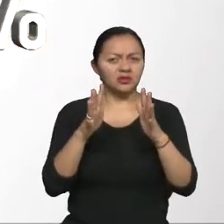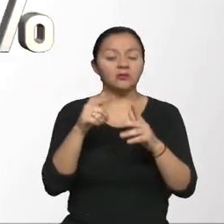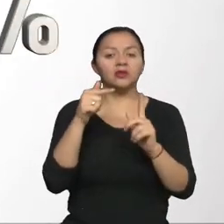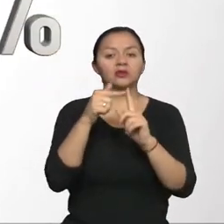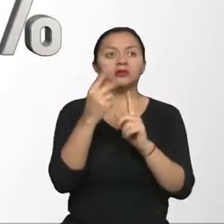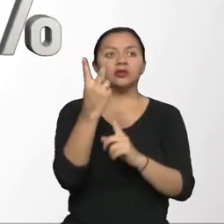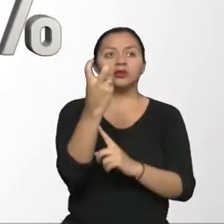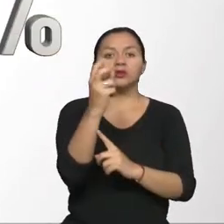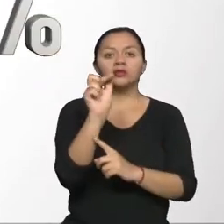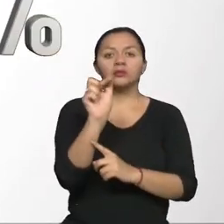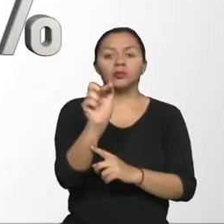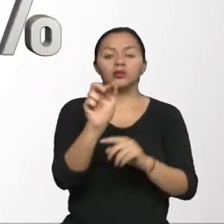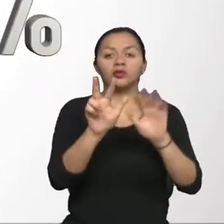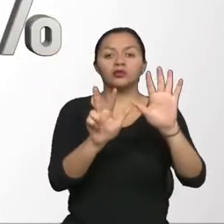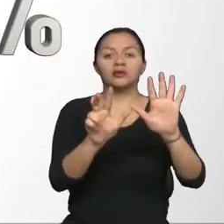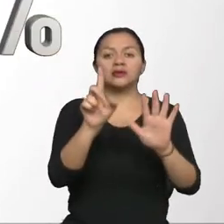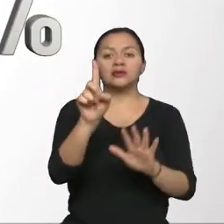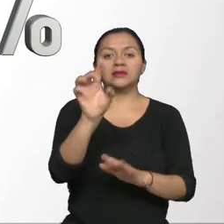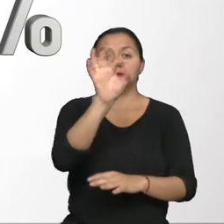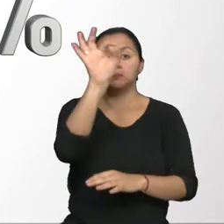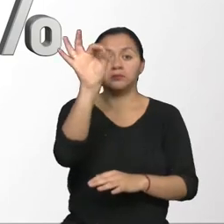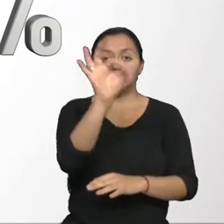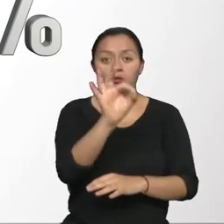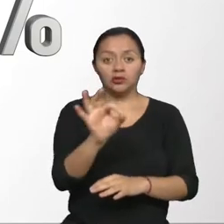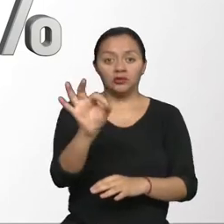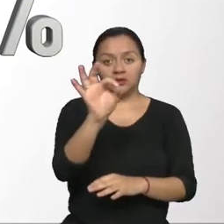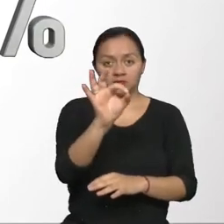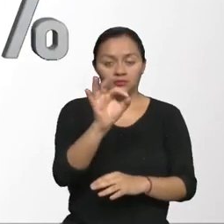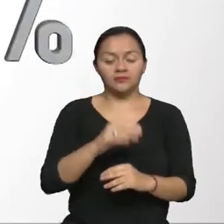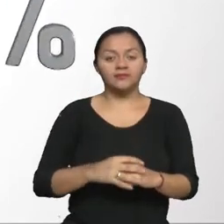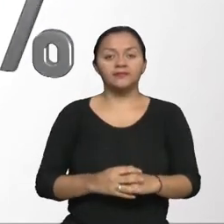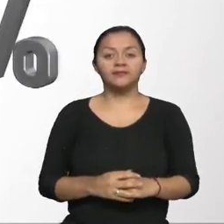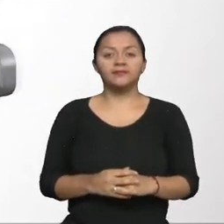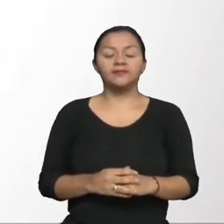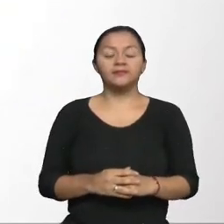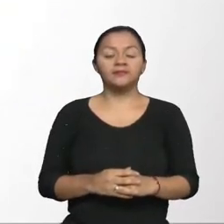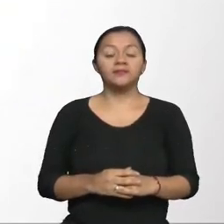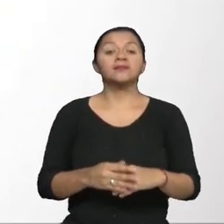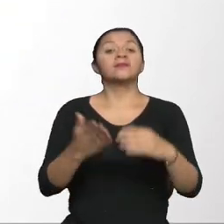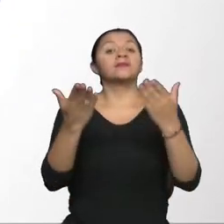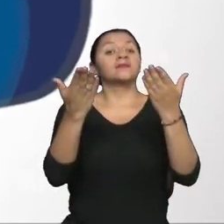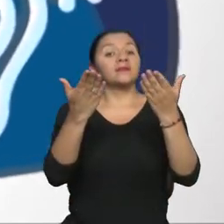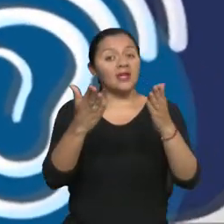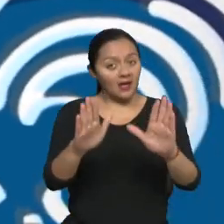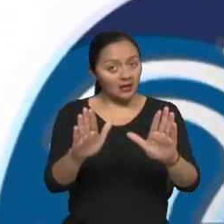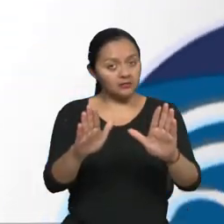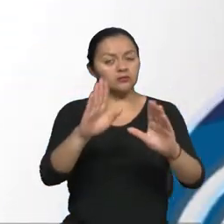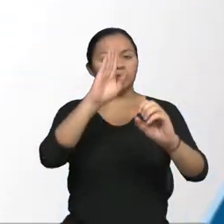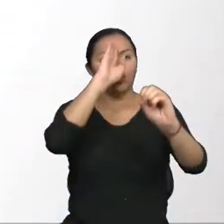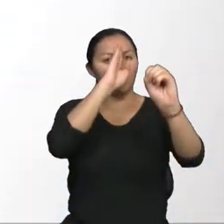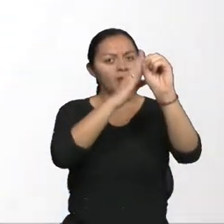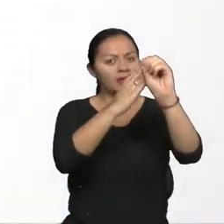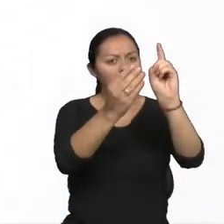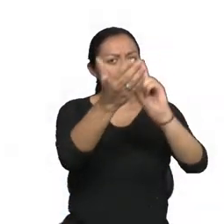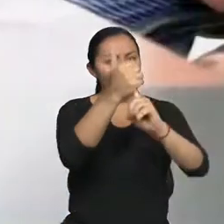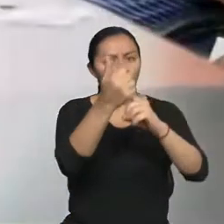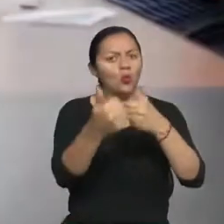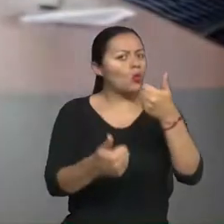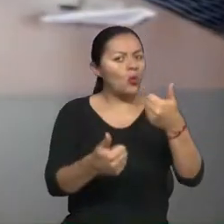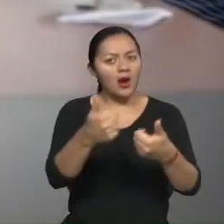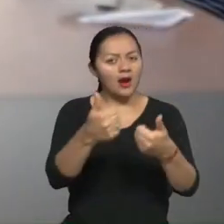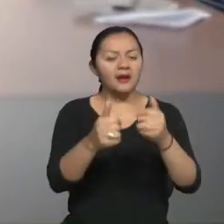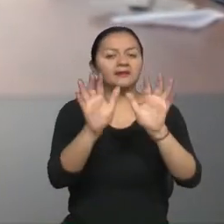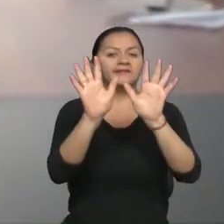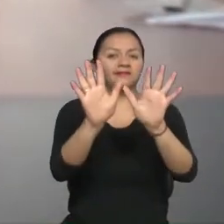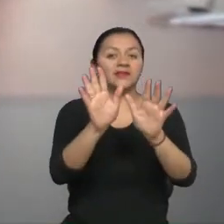12.86% del total registrado. Uno de los principales retos al que se enfrenta este grupo